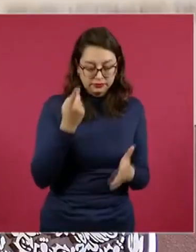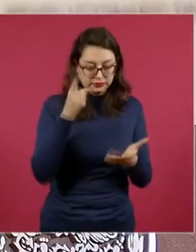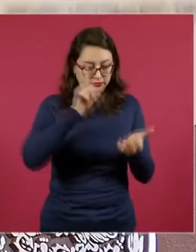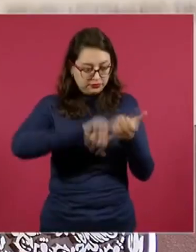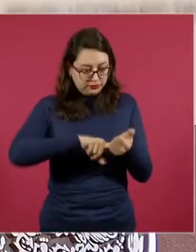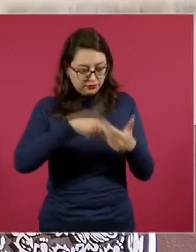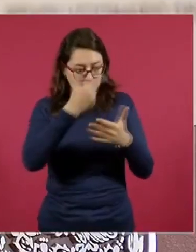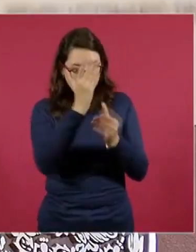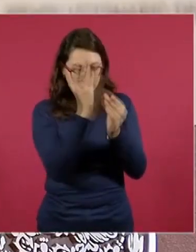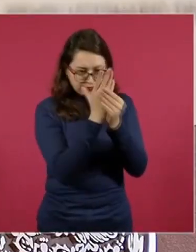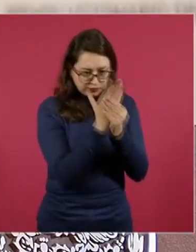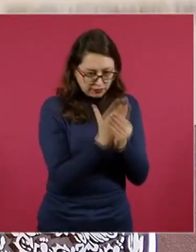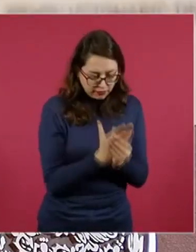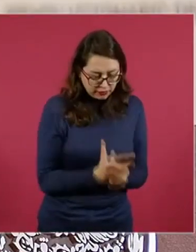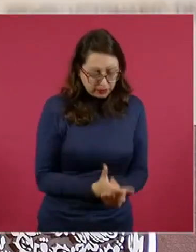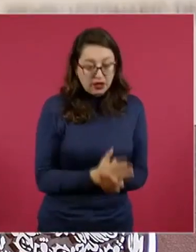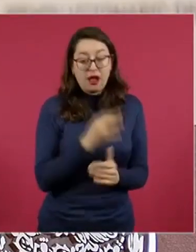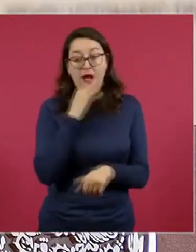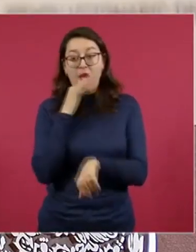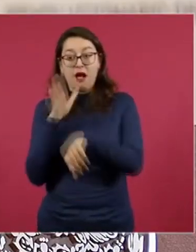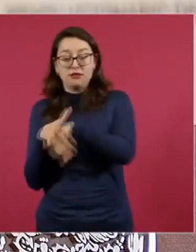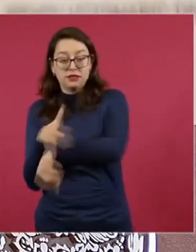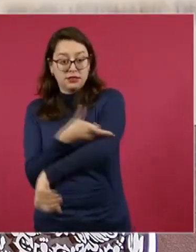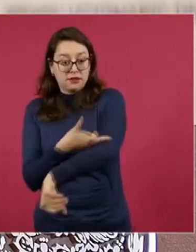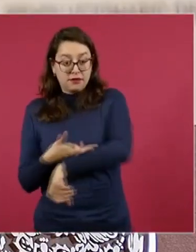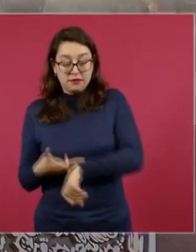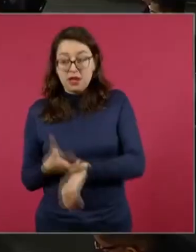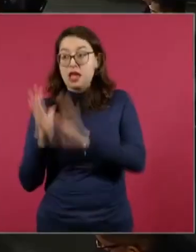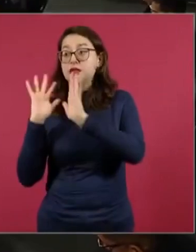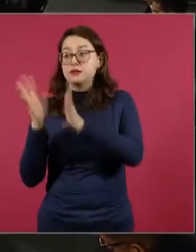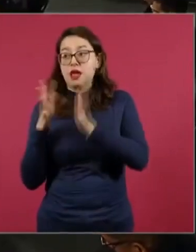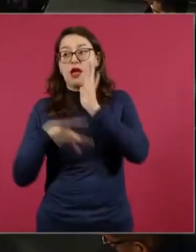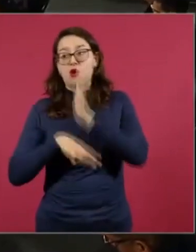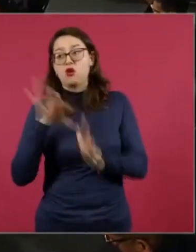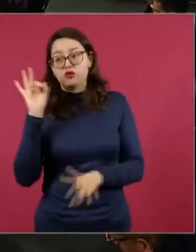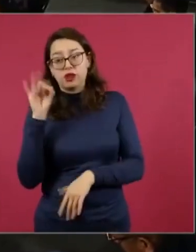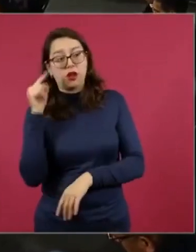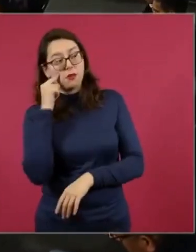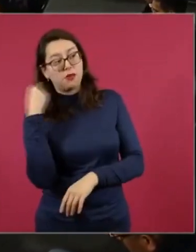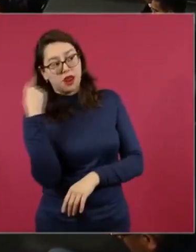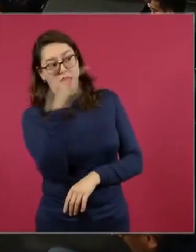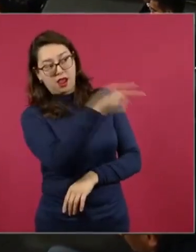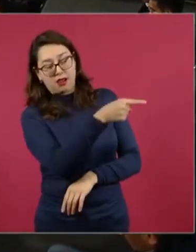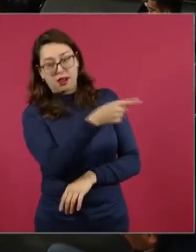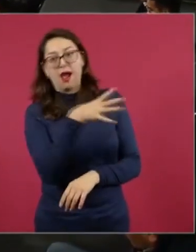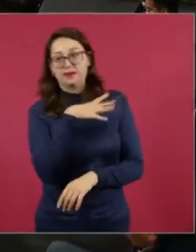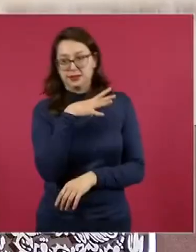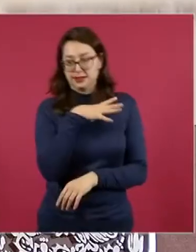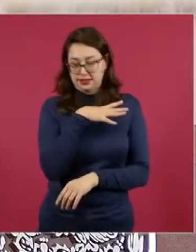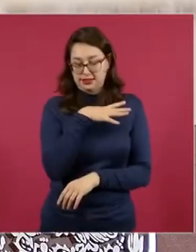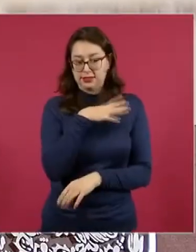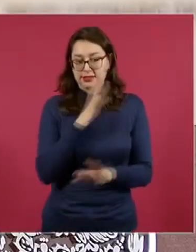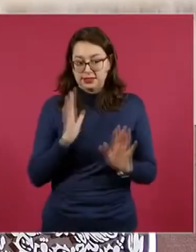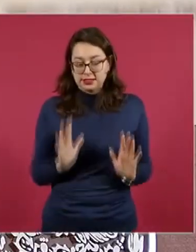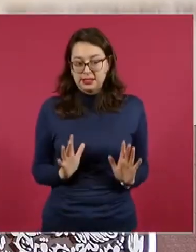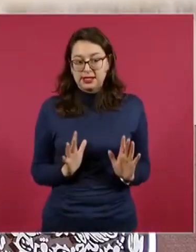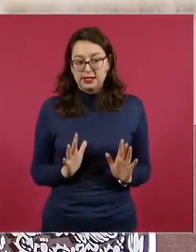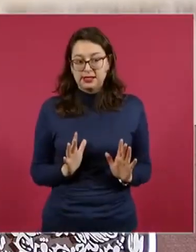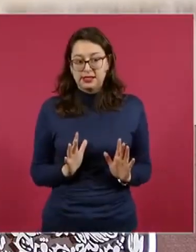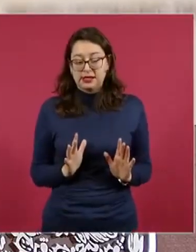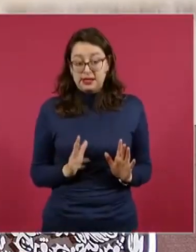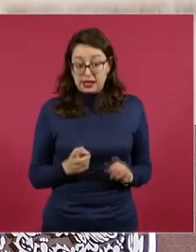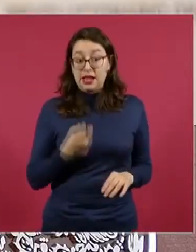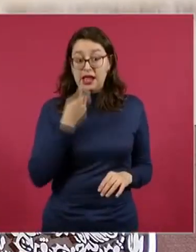hagan los expedientes y notifiquen sobre todo a las personas reportantes la localización de la